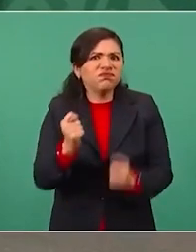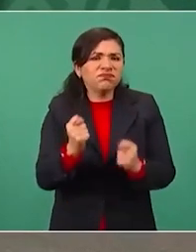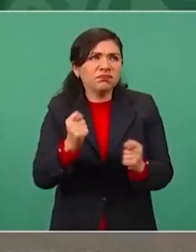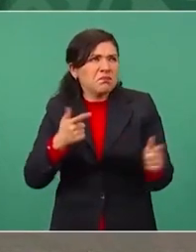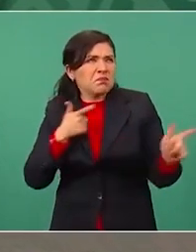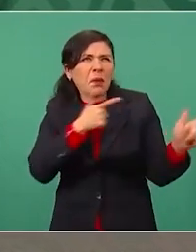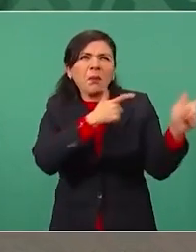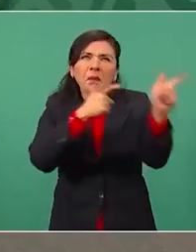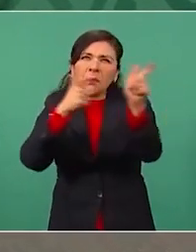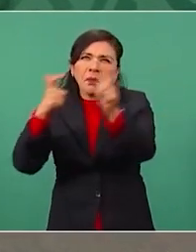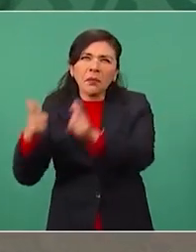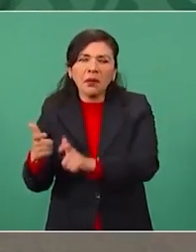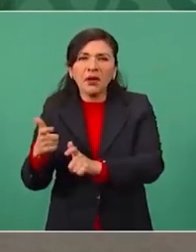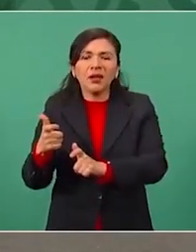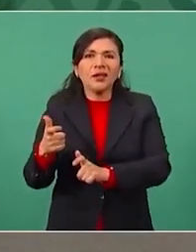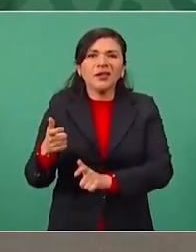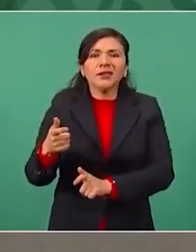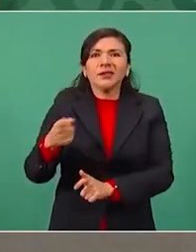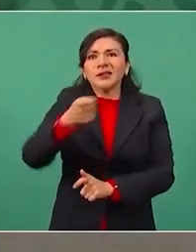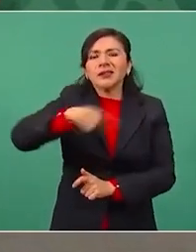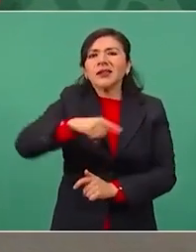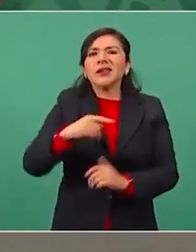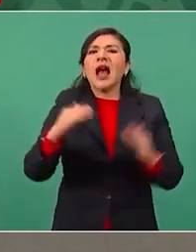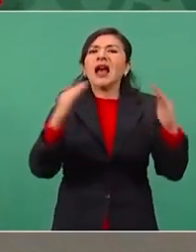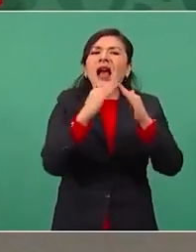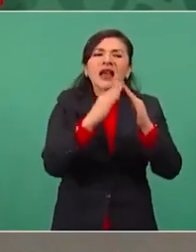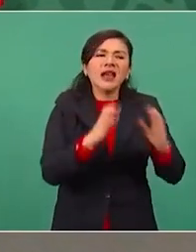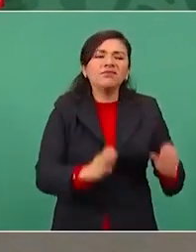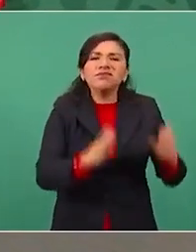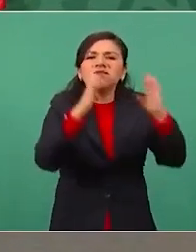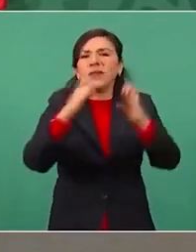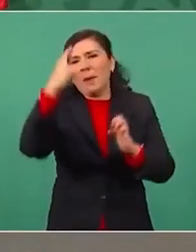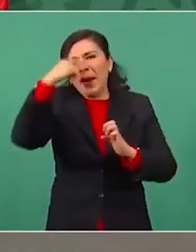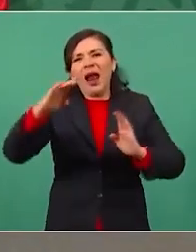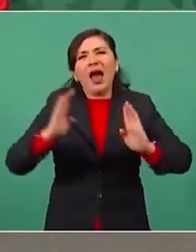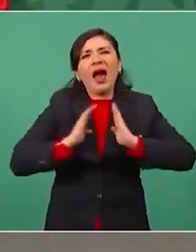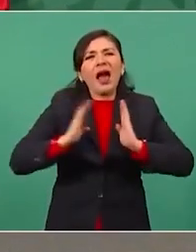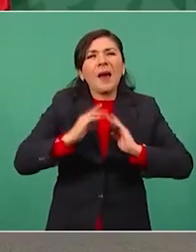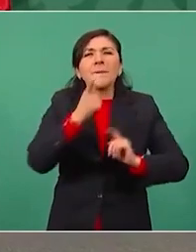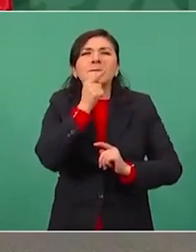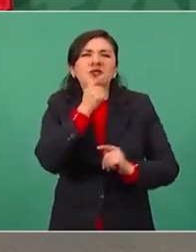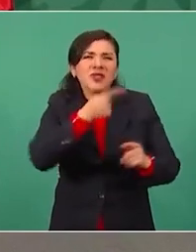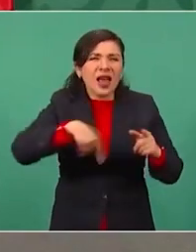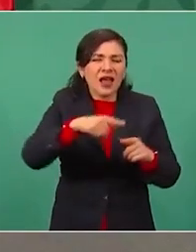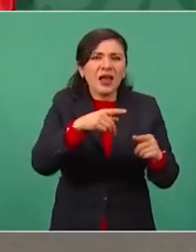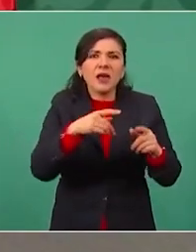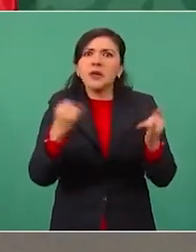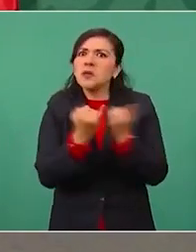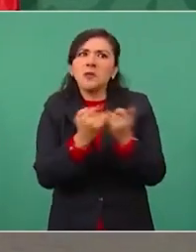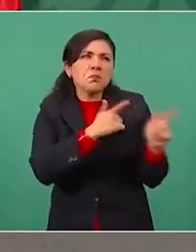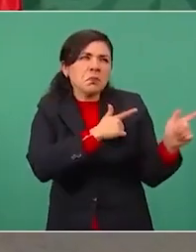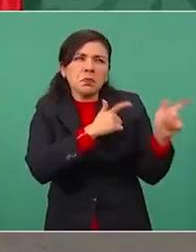de las Fuerzas Armadas se atrincheran